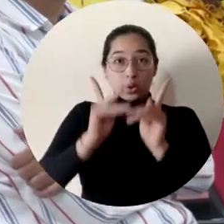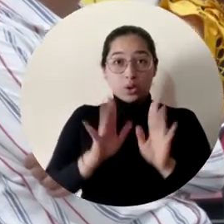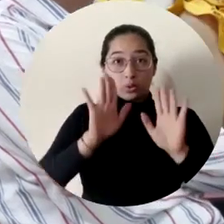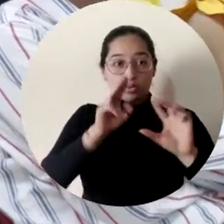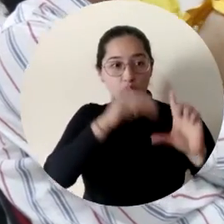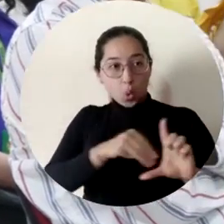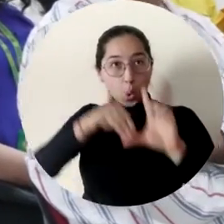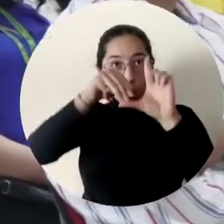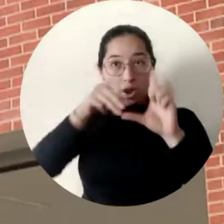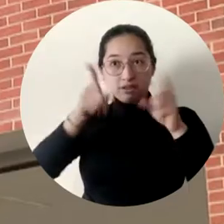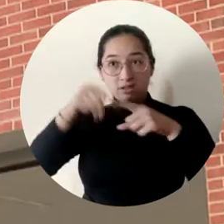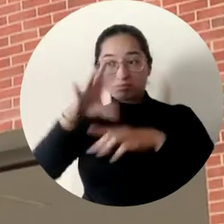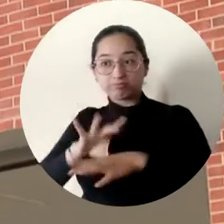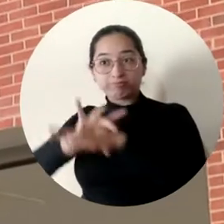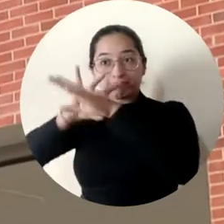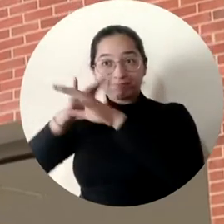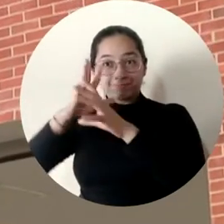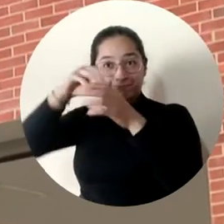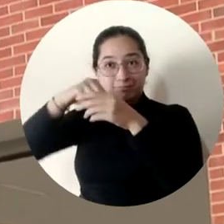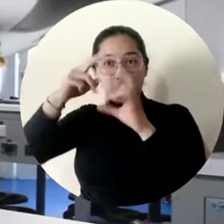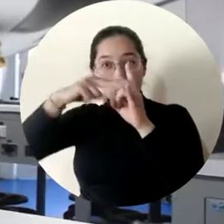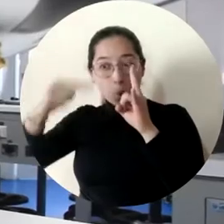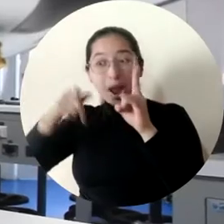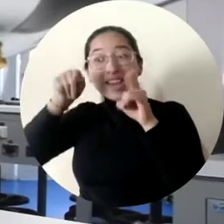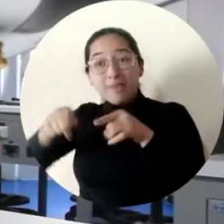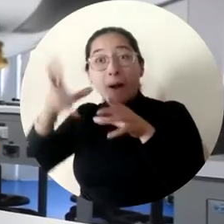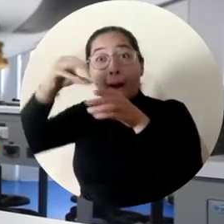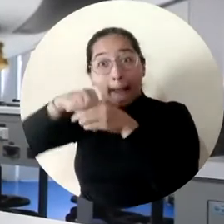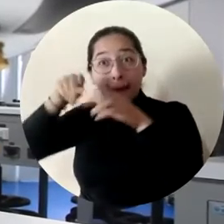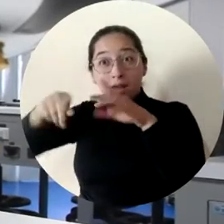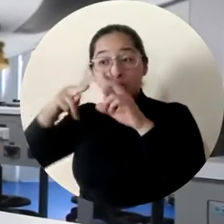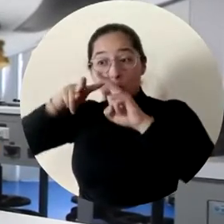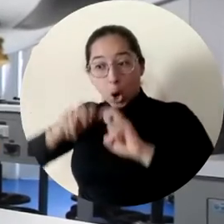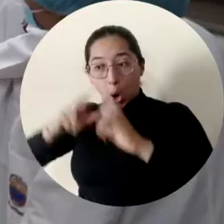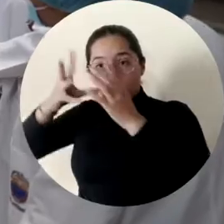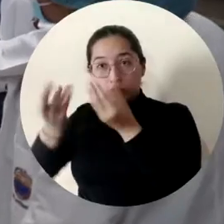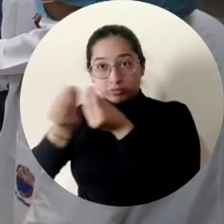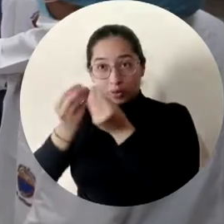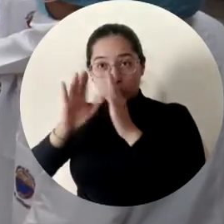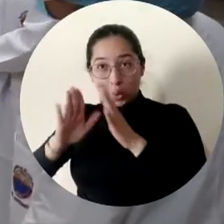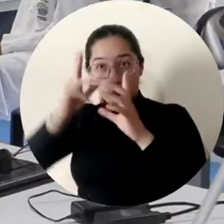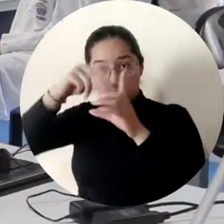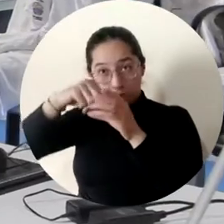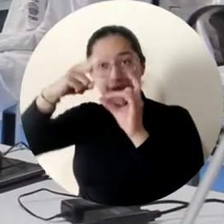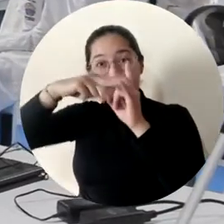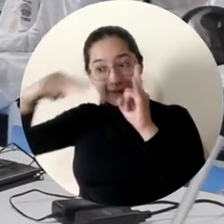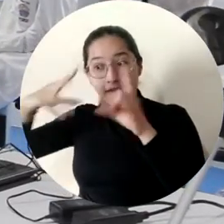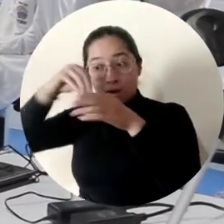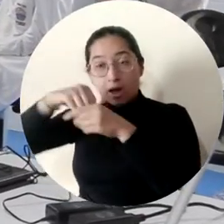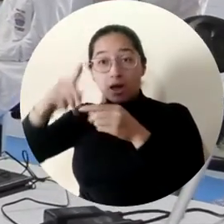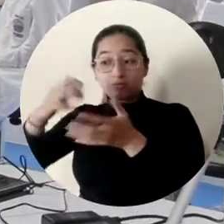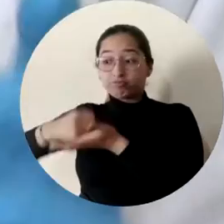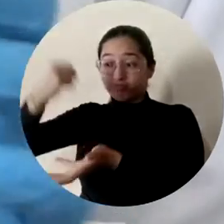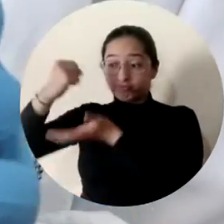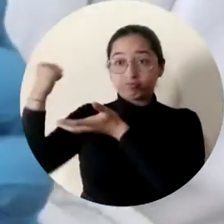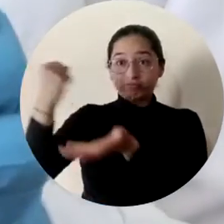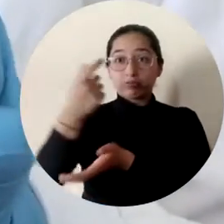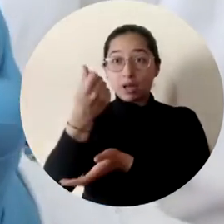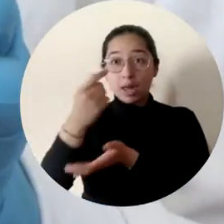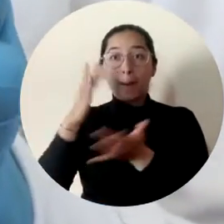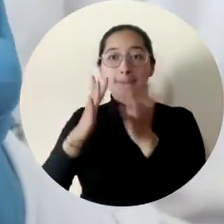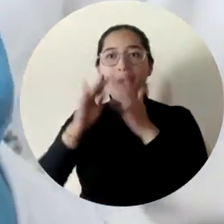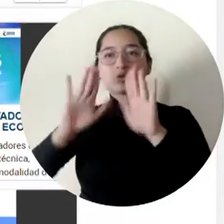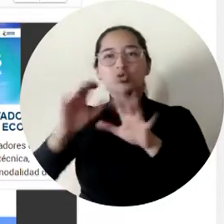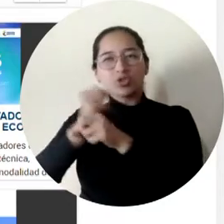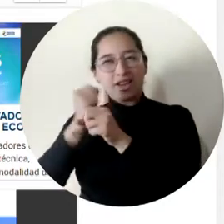Maestrandos y doctorandos de la Universidad del Magdalena, vinculados a grupos de investigación institucionales, podrán recibir financiación para sus